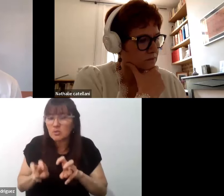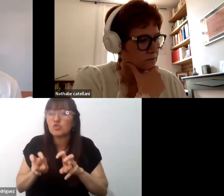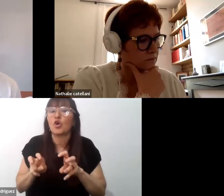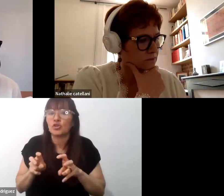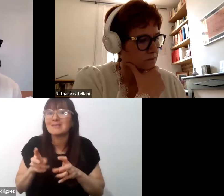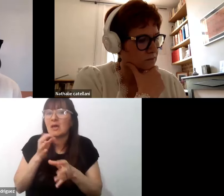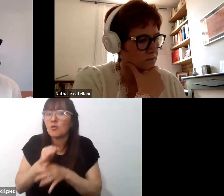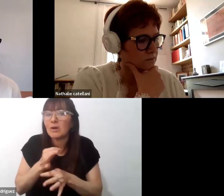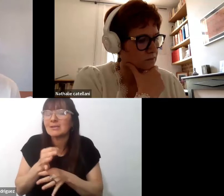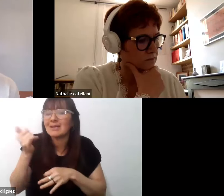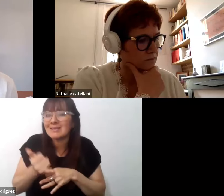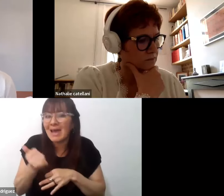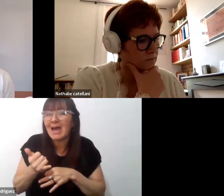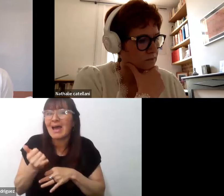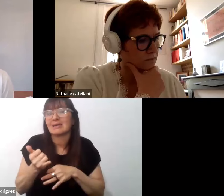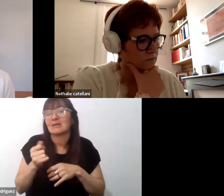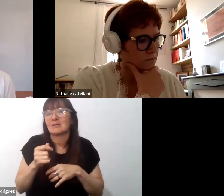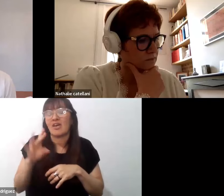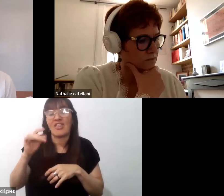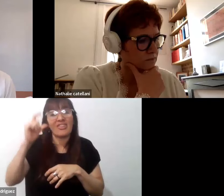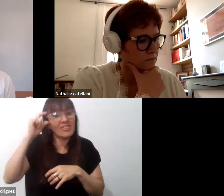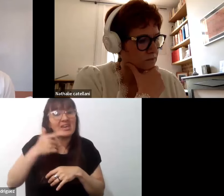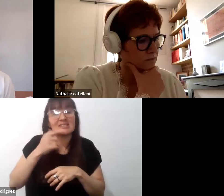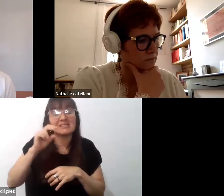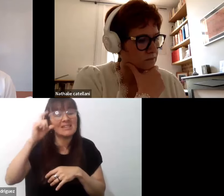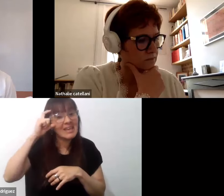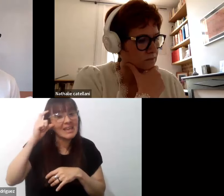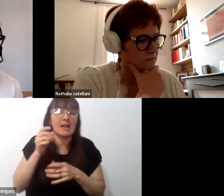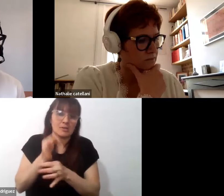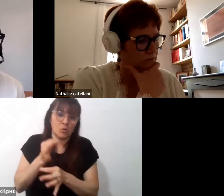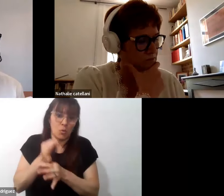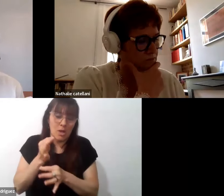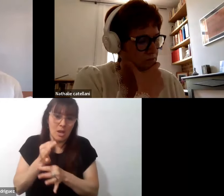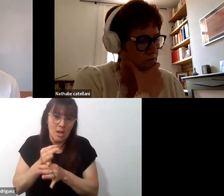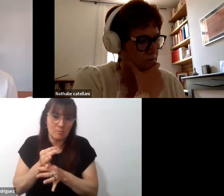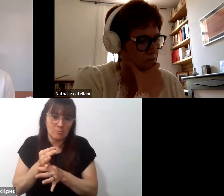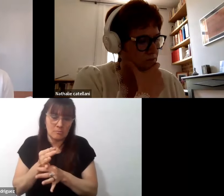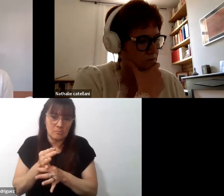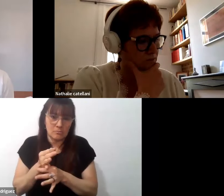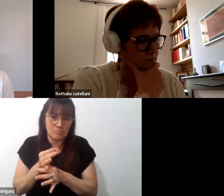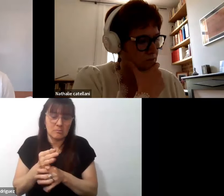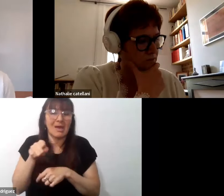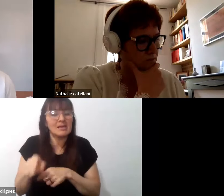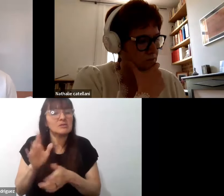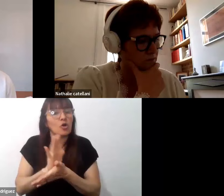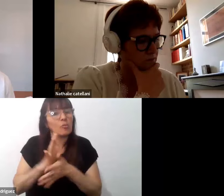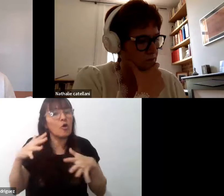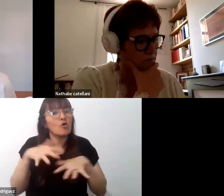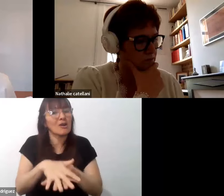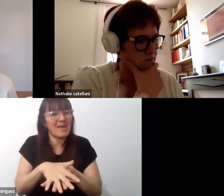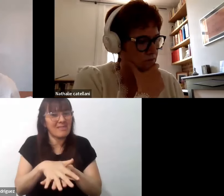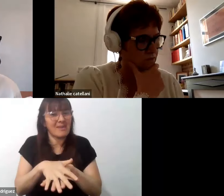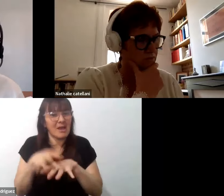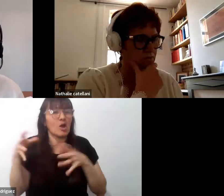Argentina desde la escuela y que también se constituye como una red de redes de colectivos